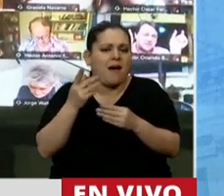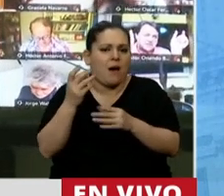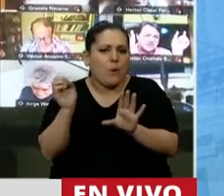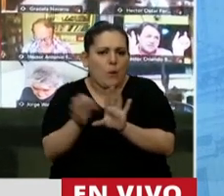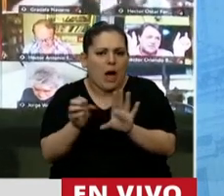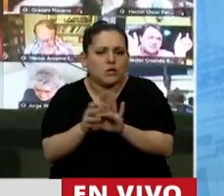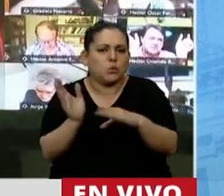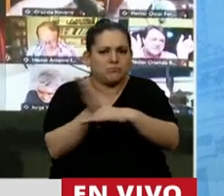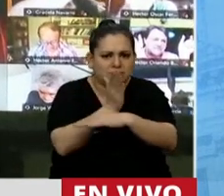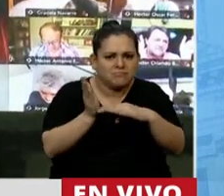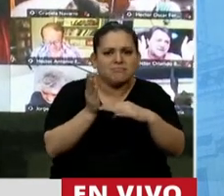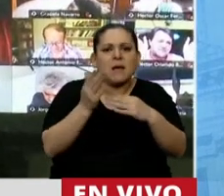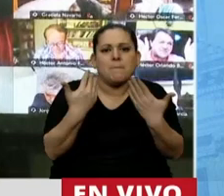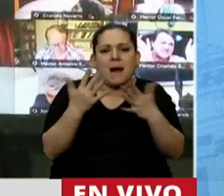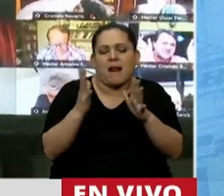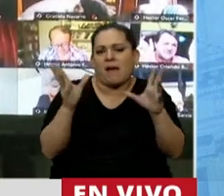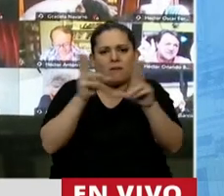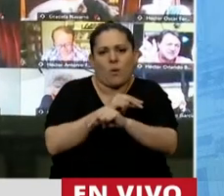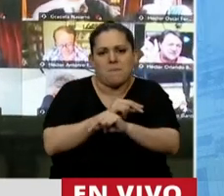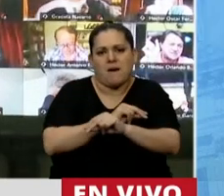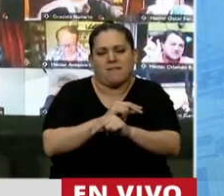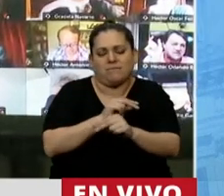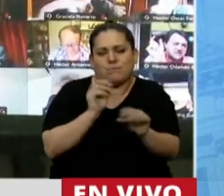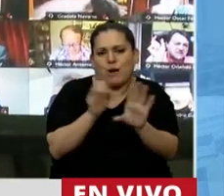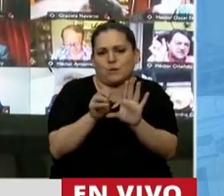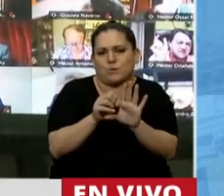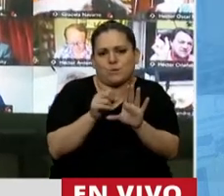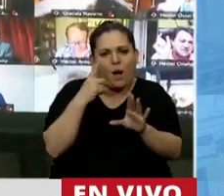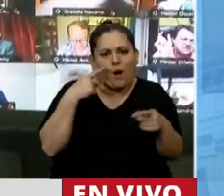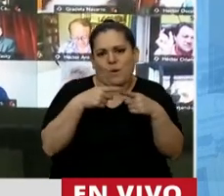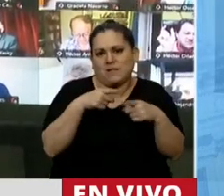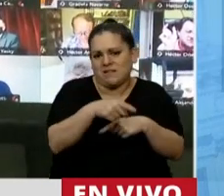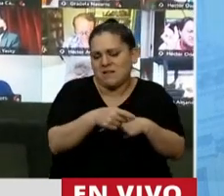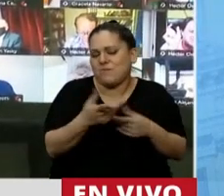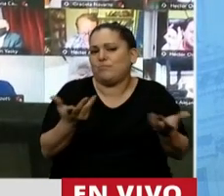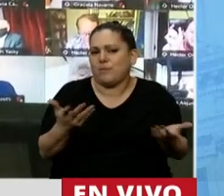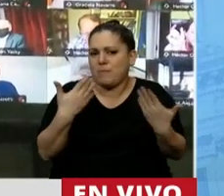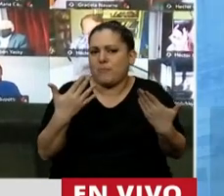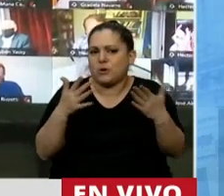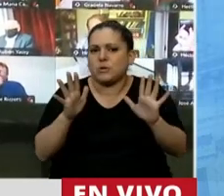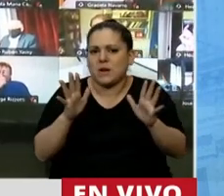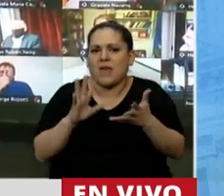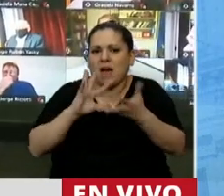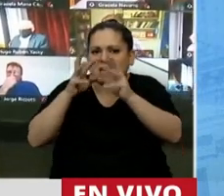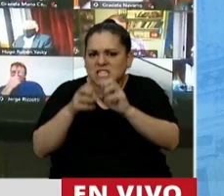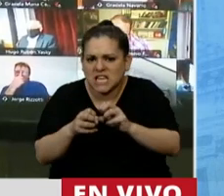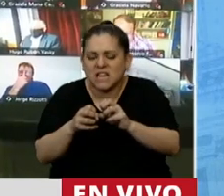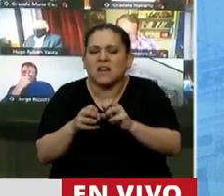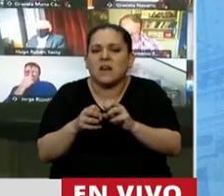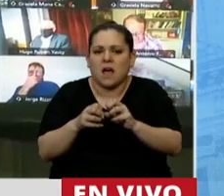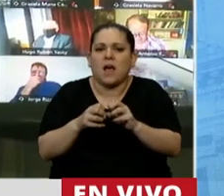basuras y la posibilidad, que no llamamos basura, y la posibilidad de que pudieran ser reciclados y